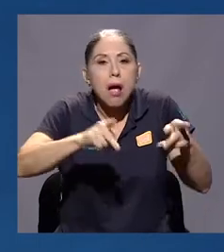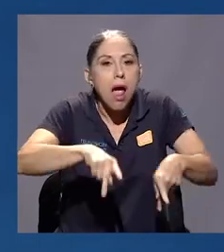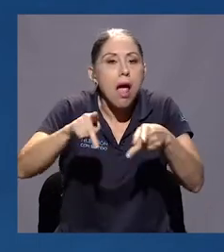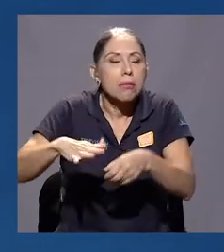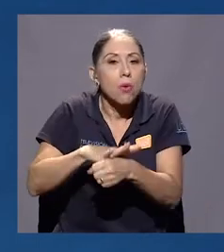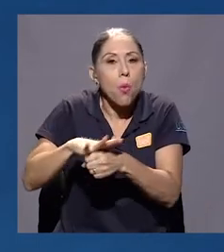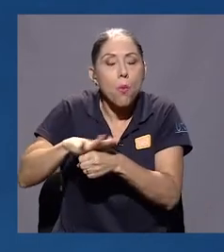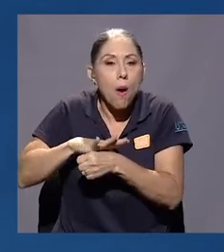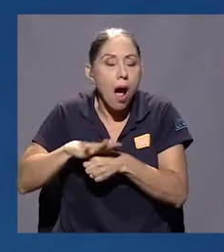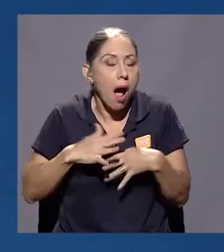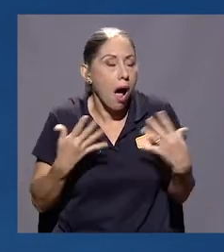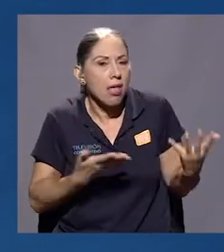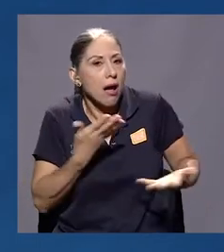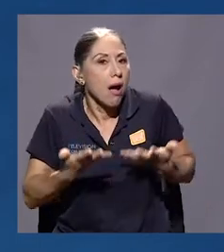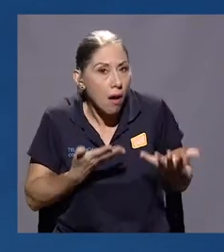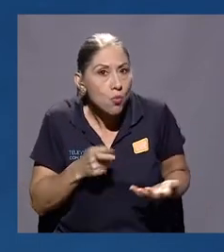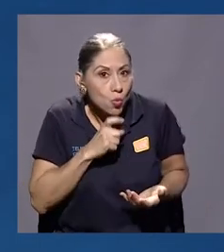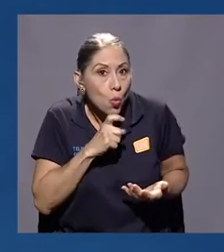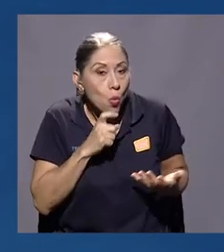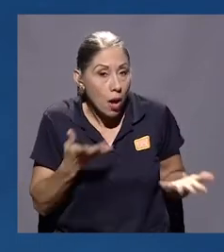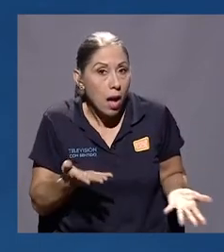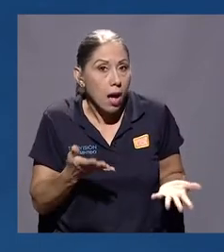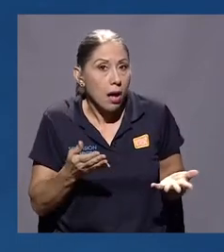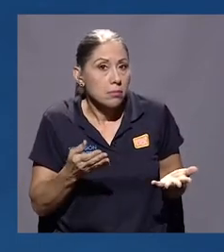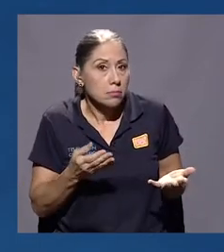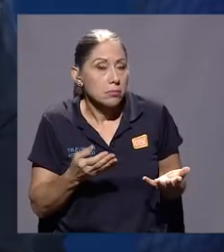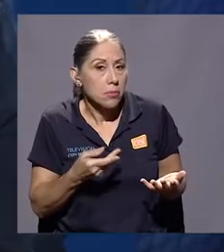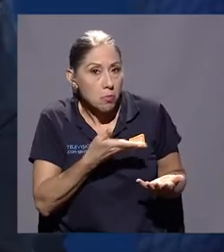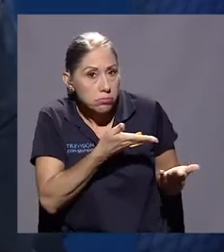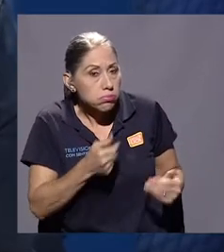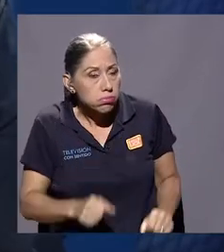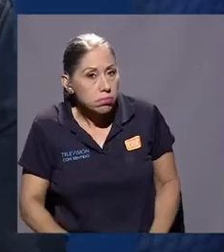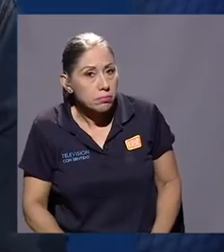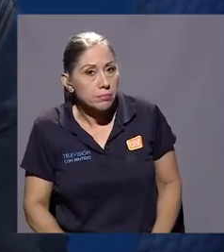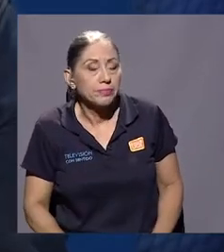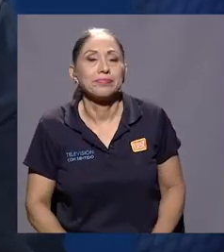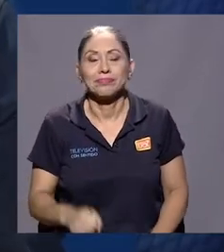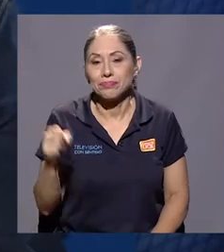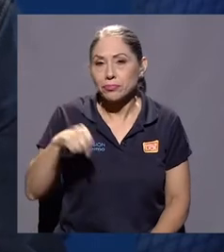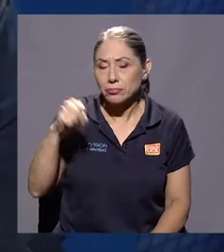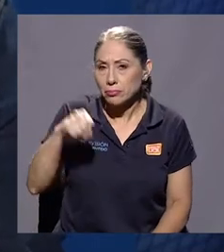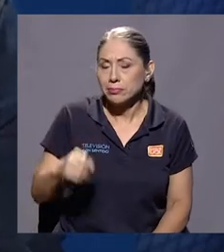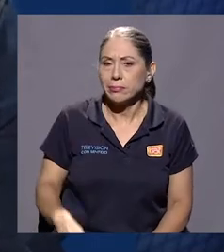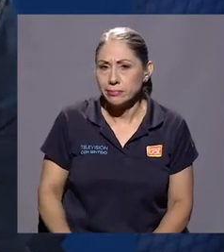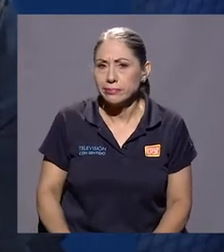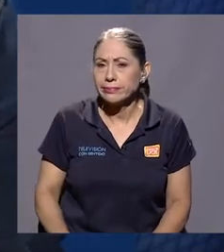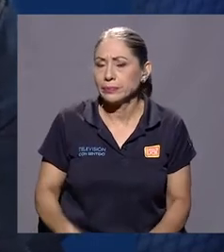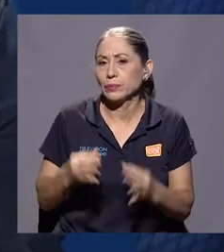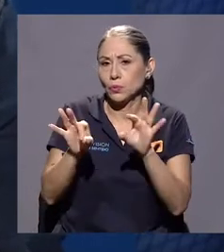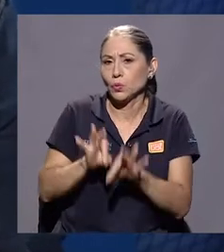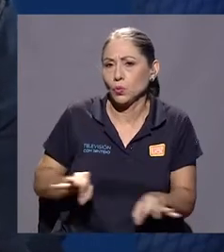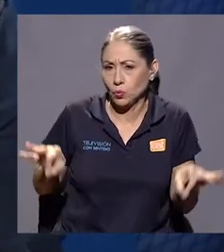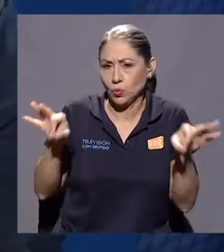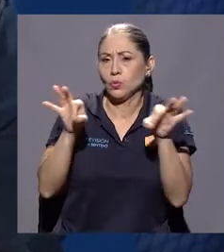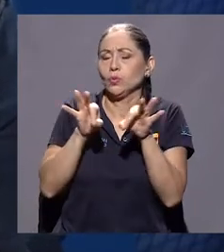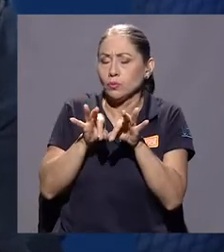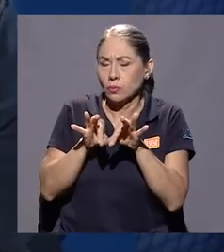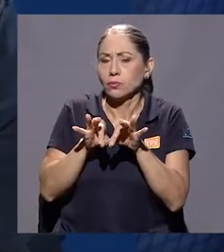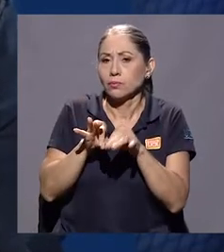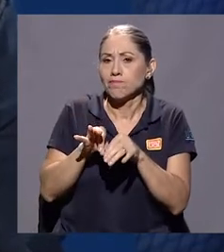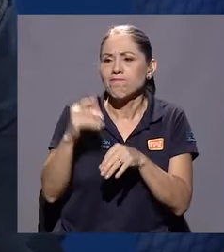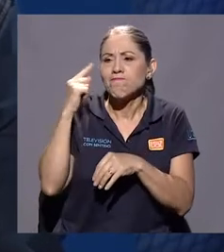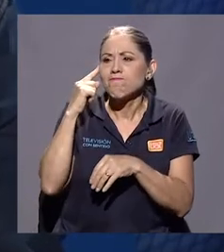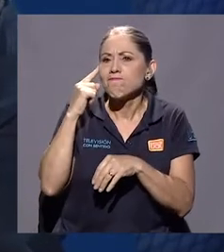pues quisiera que te refirieras un poco a esa complejidad. No, no, claro. O sea, era muy importante planteársela